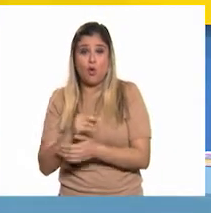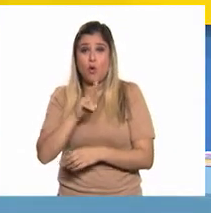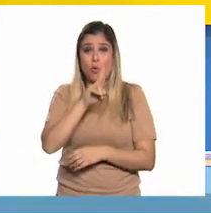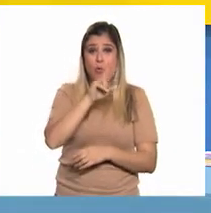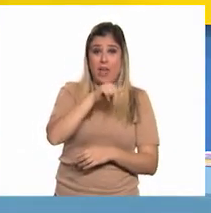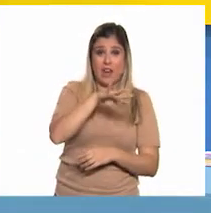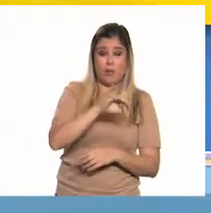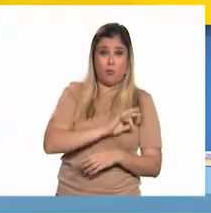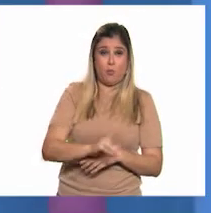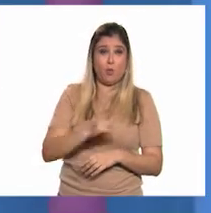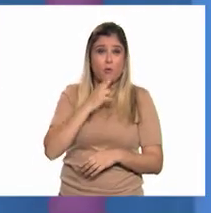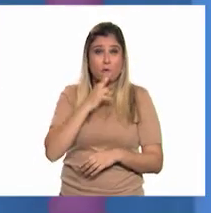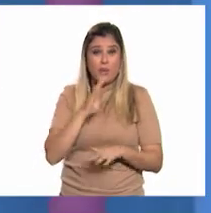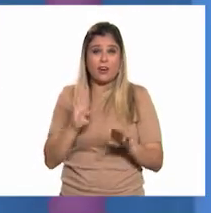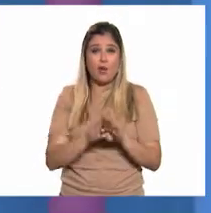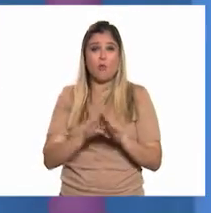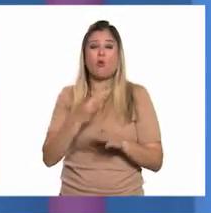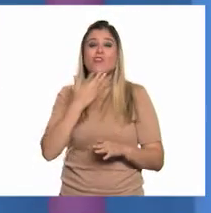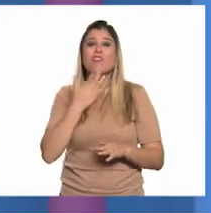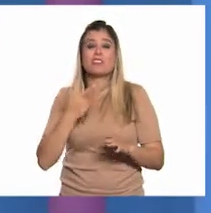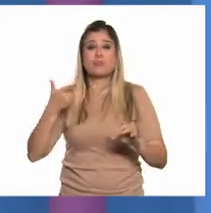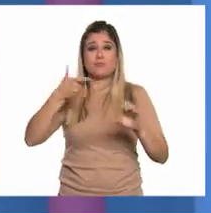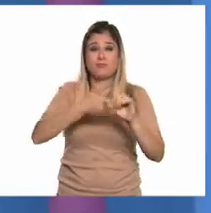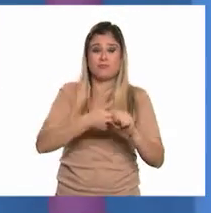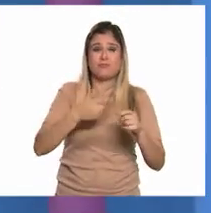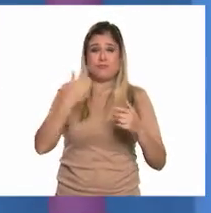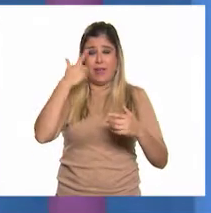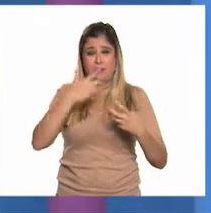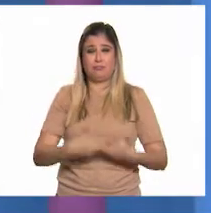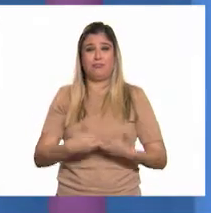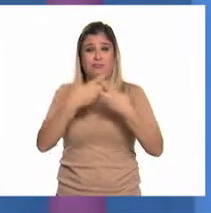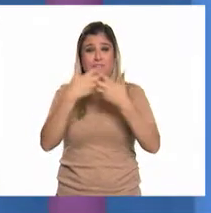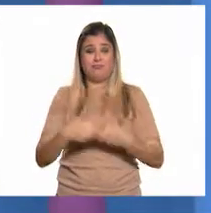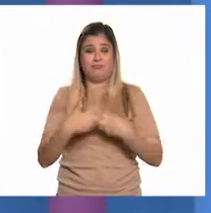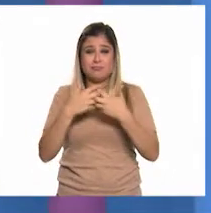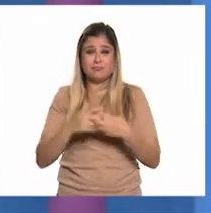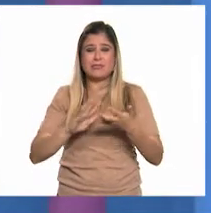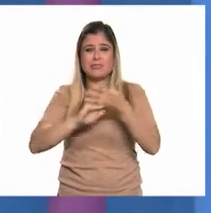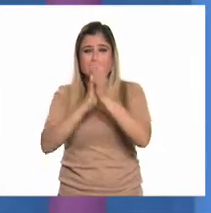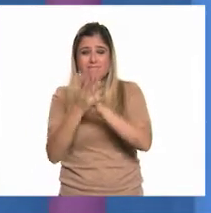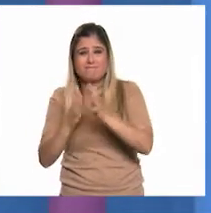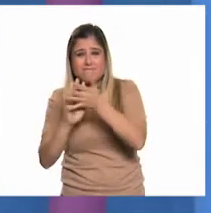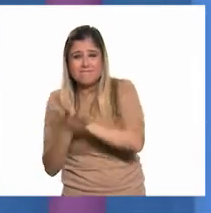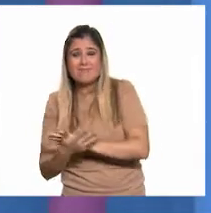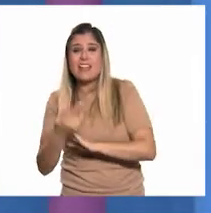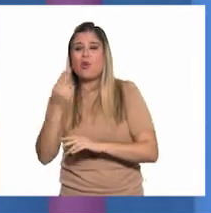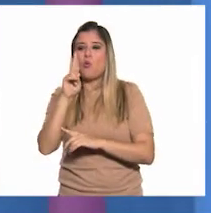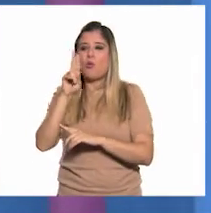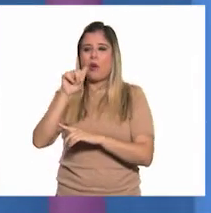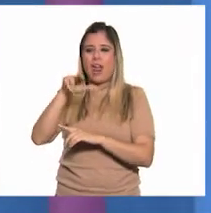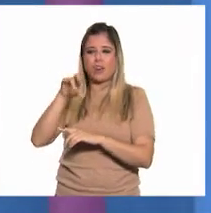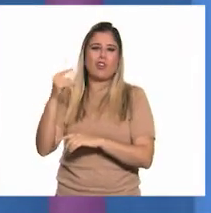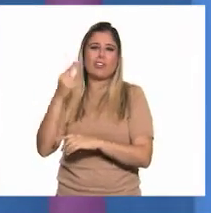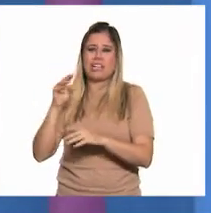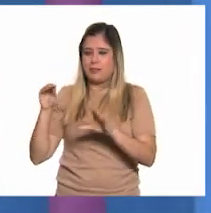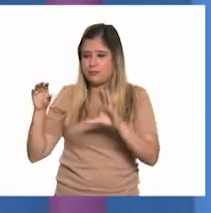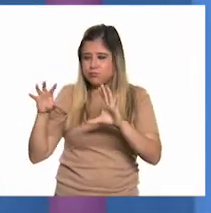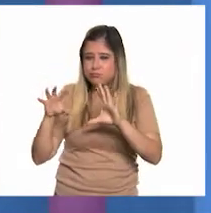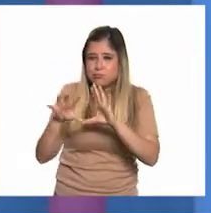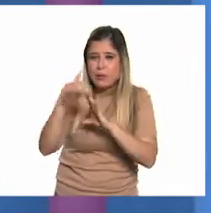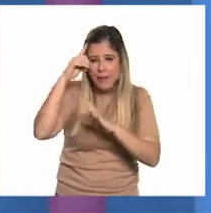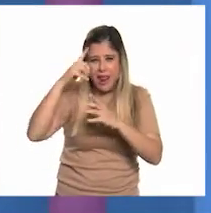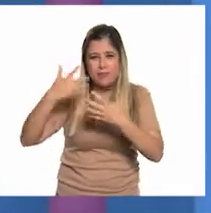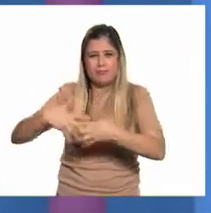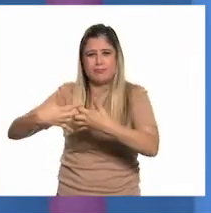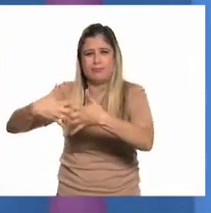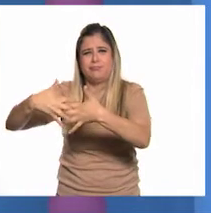pueda utilizarse como combustible nuclear, hay que someter al mineral a una serie de procesos industriales y estas industrias,